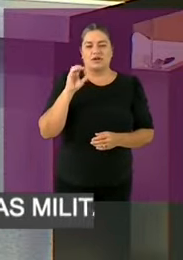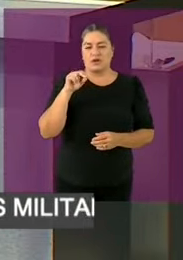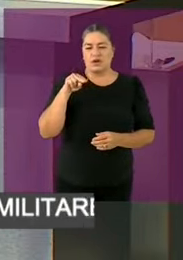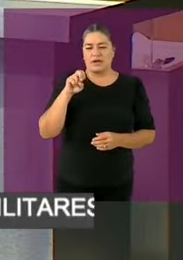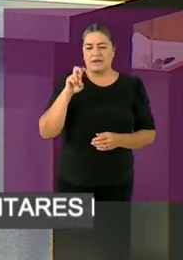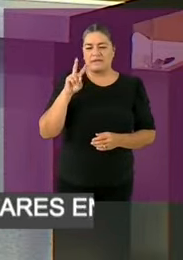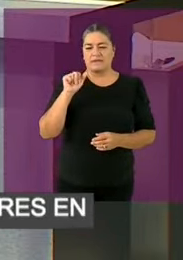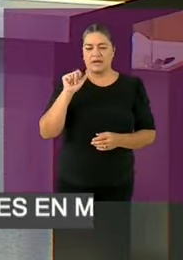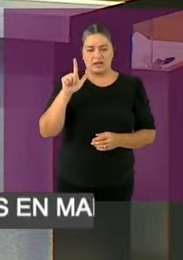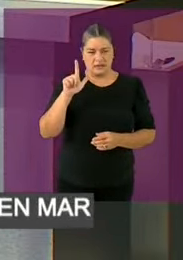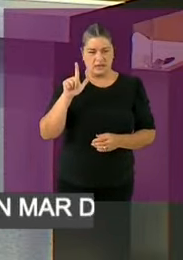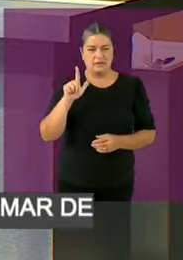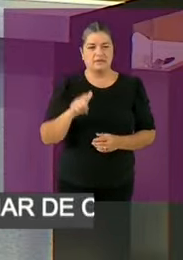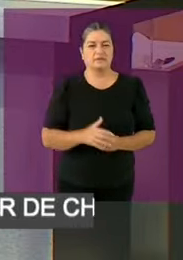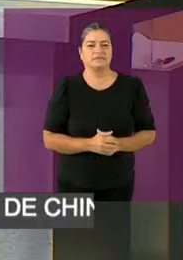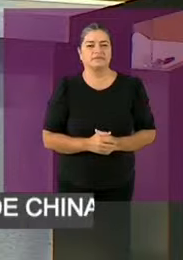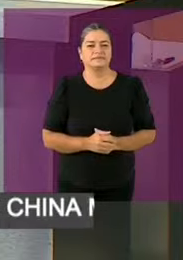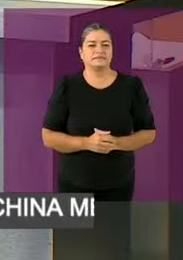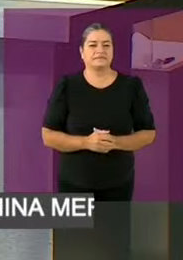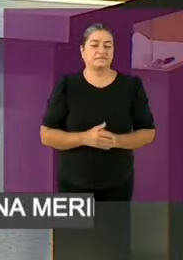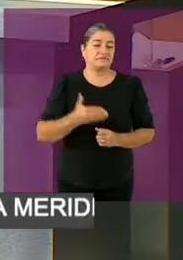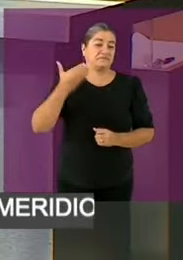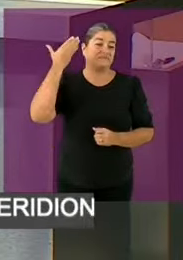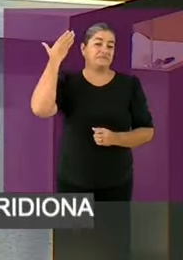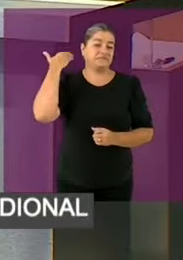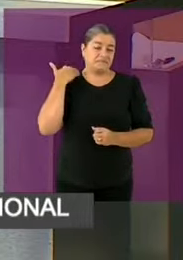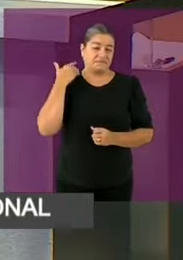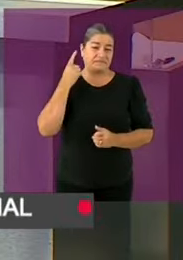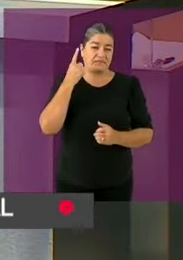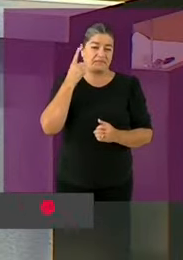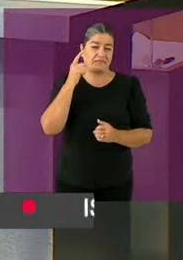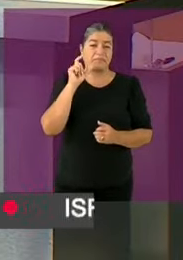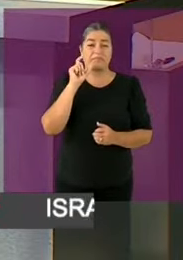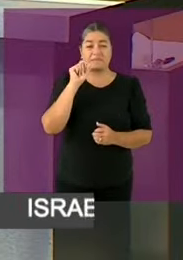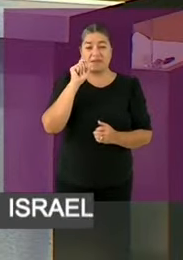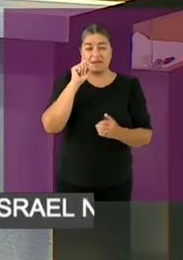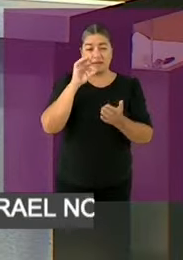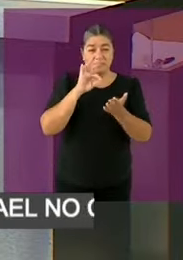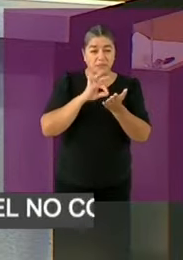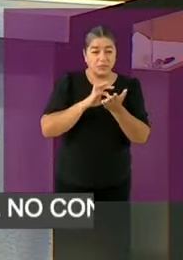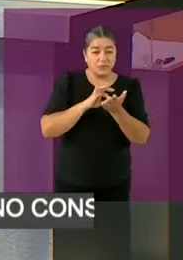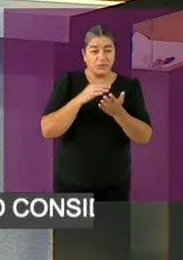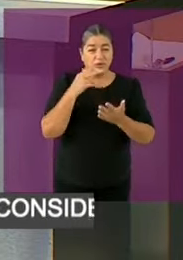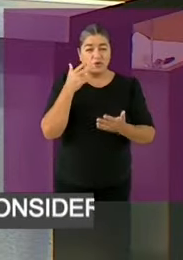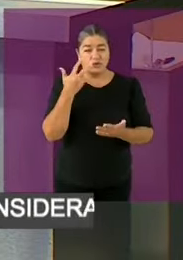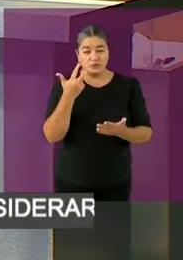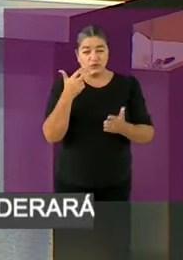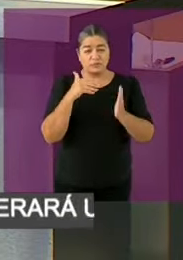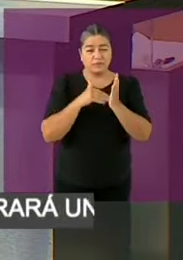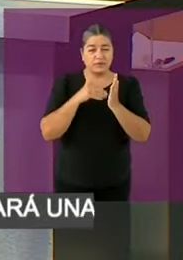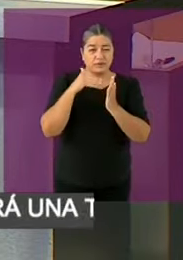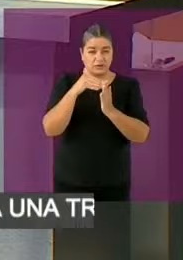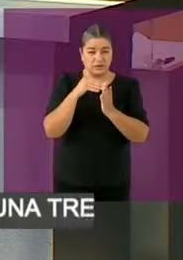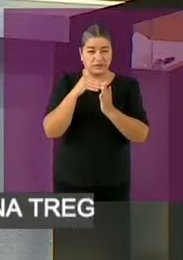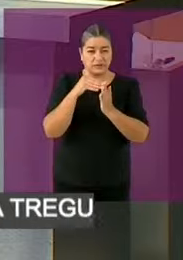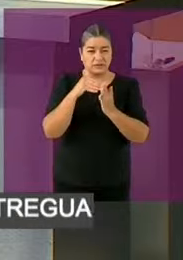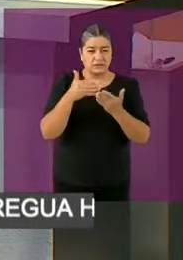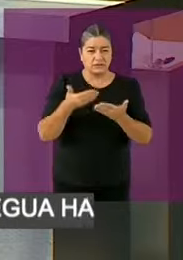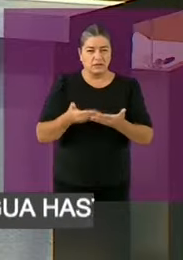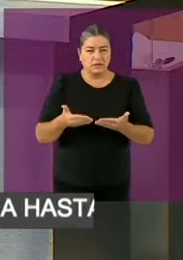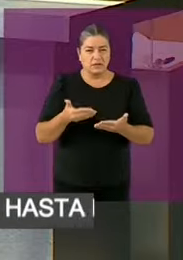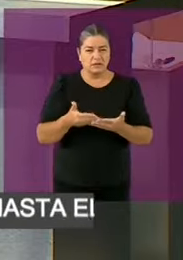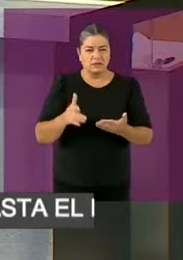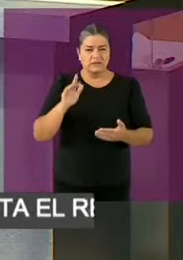de salud. En 2018 eran 20.1 millones de mexicanos. En 2022, 50.4 millones de mexicanos.